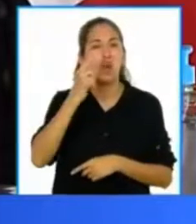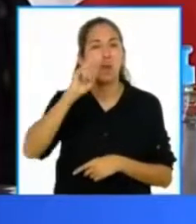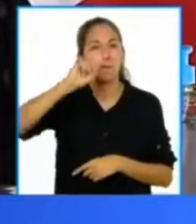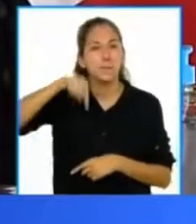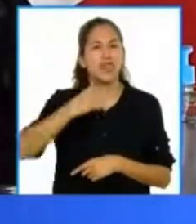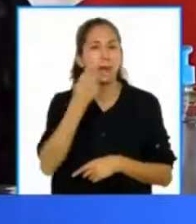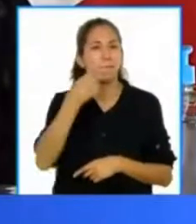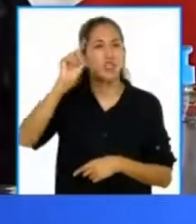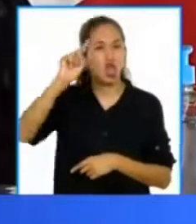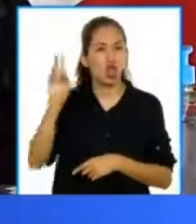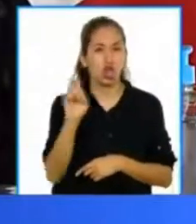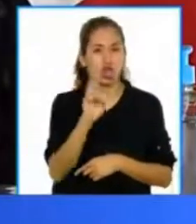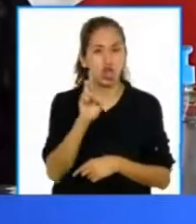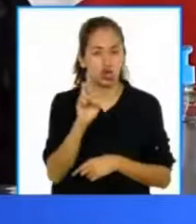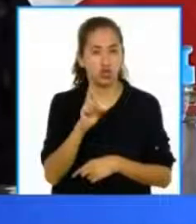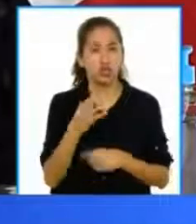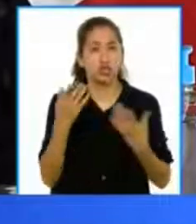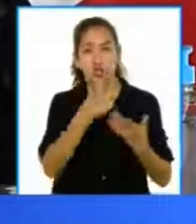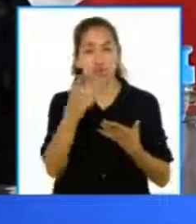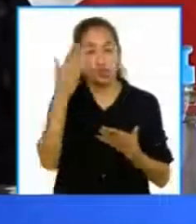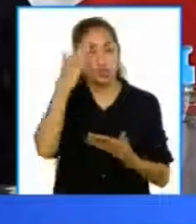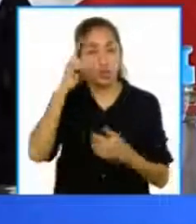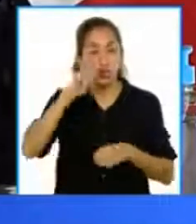en un periodo complicadísimo. Muchas gracias.